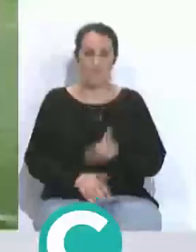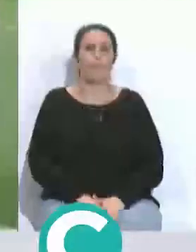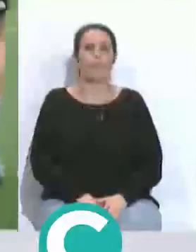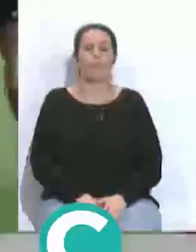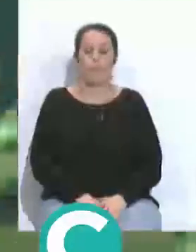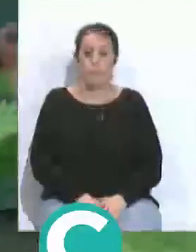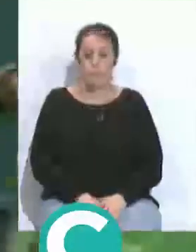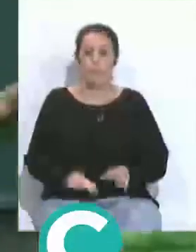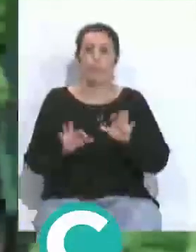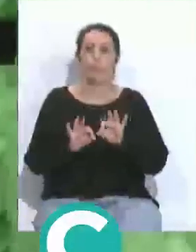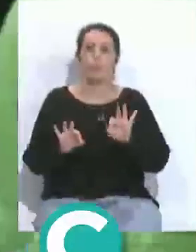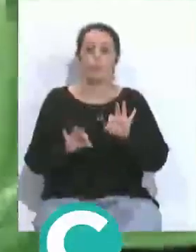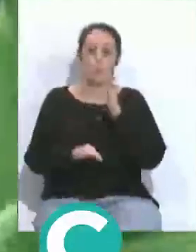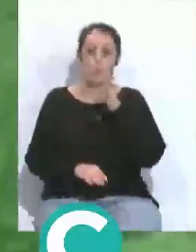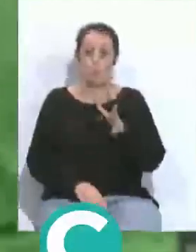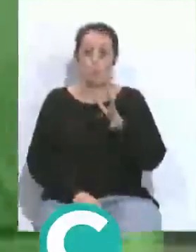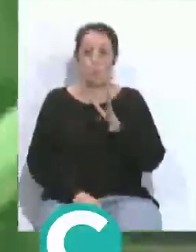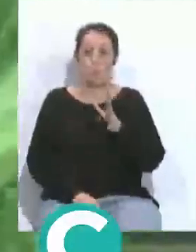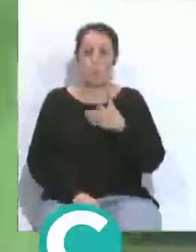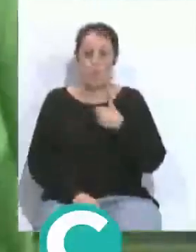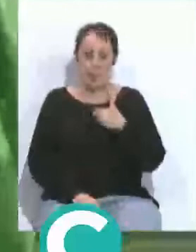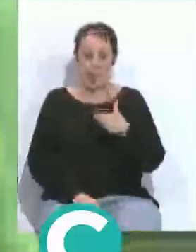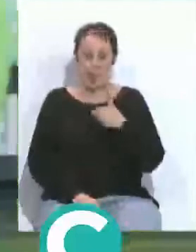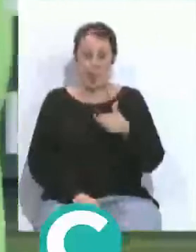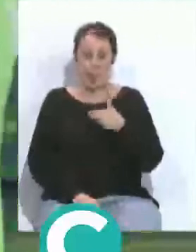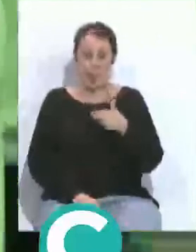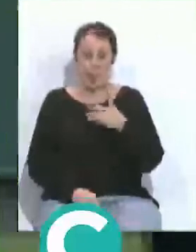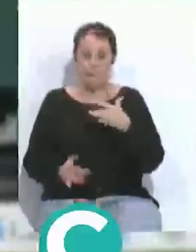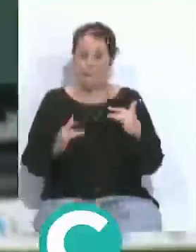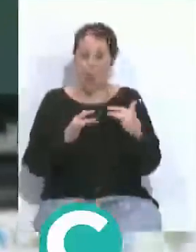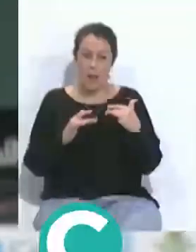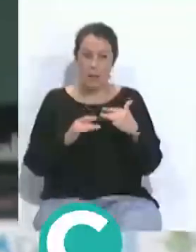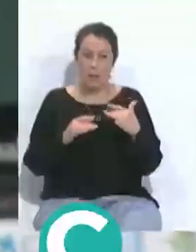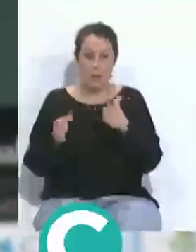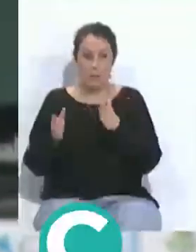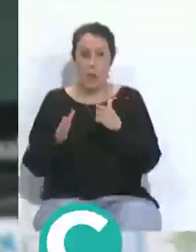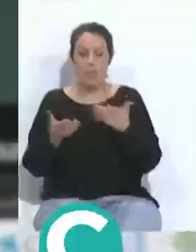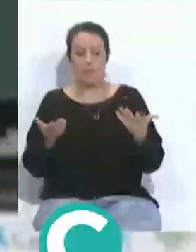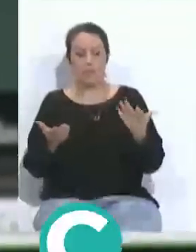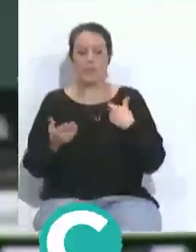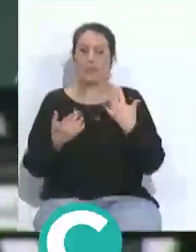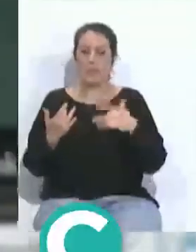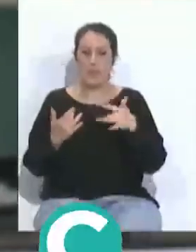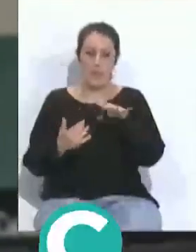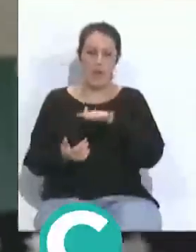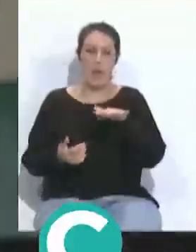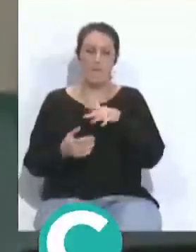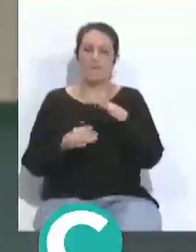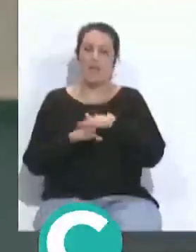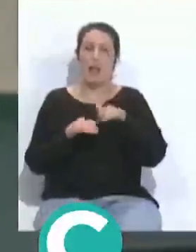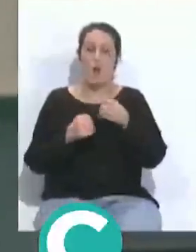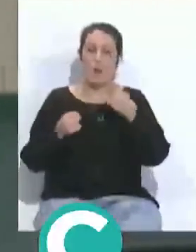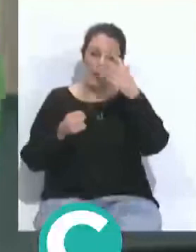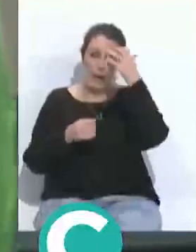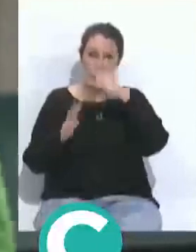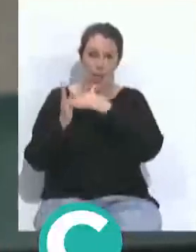sobre todo especialmente porque tiene a la vuelta de la esquina el partido de la temporada que es en Sevilla y que es la final de Copa del Rey ante